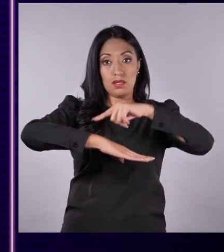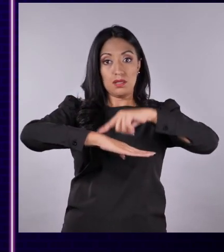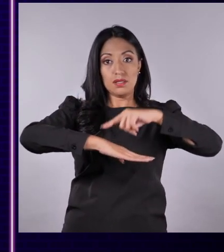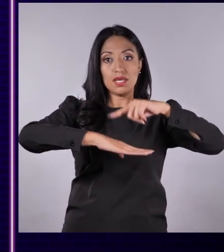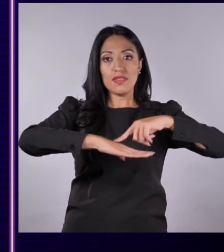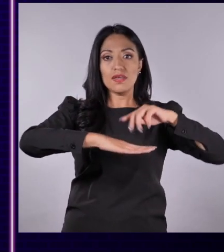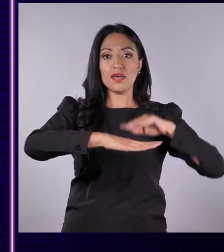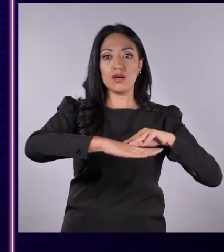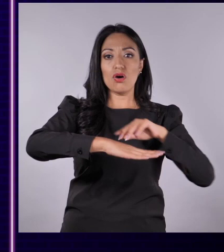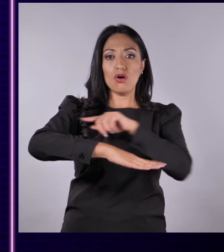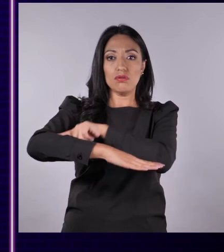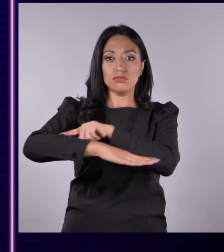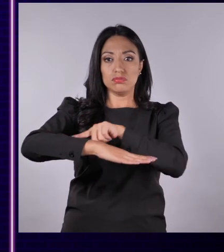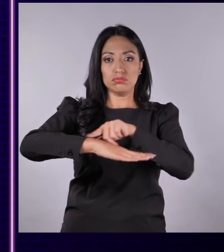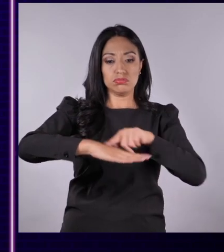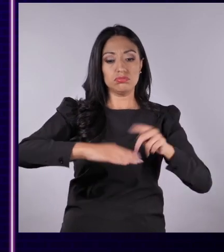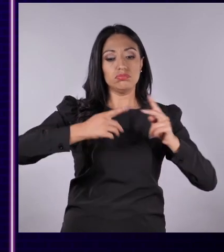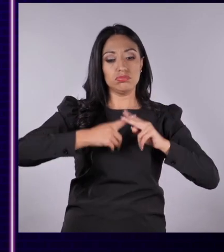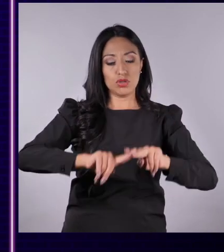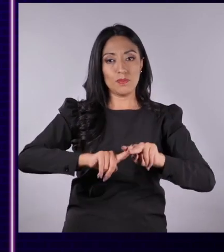Ahora nos vamos con los millones.